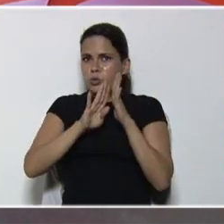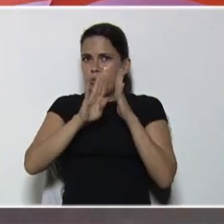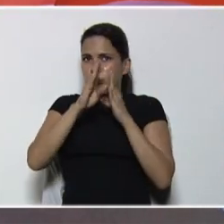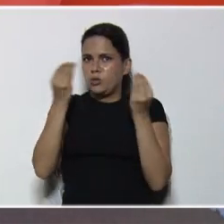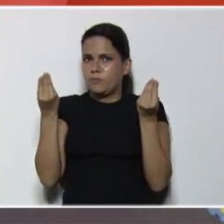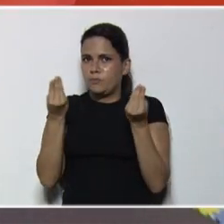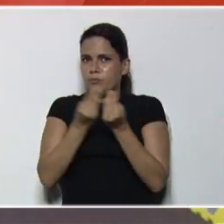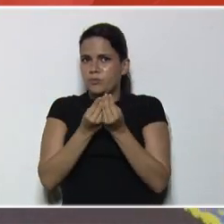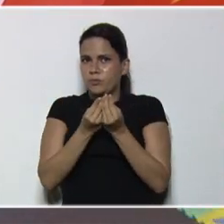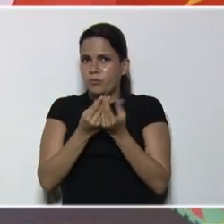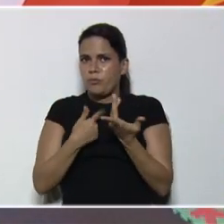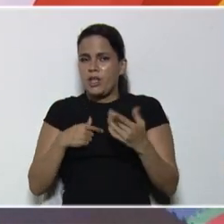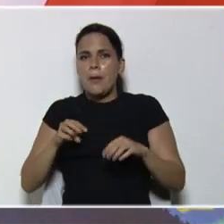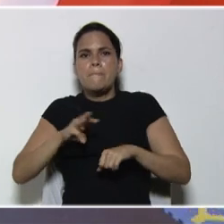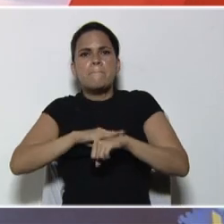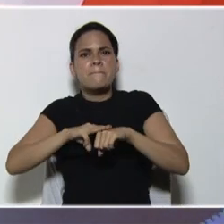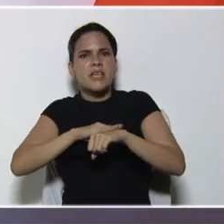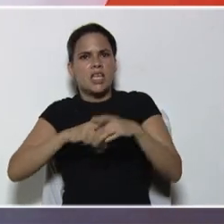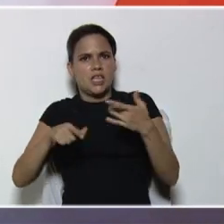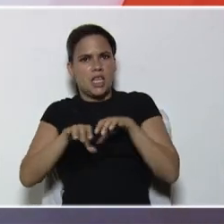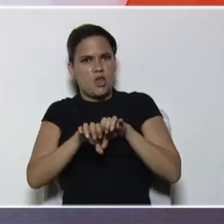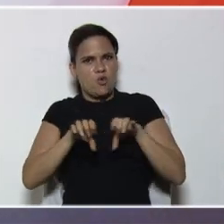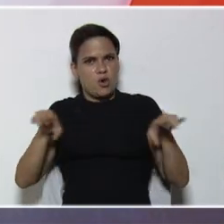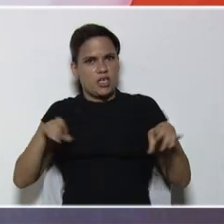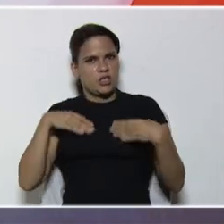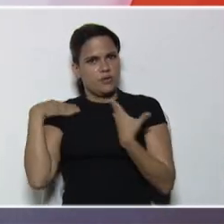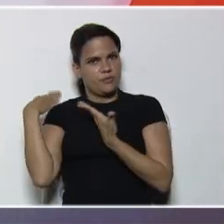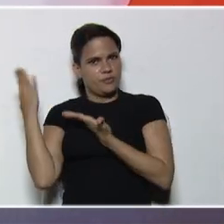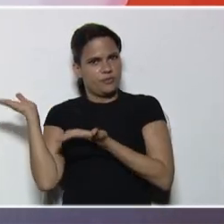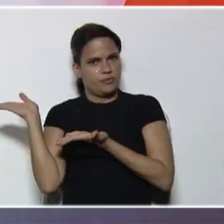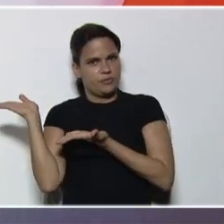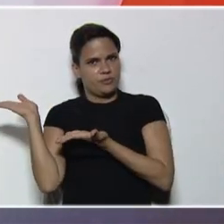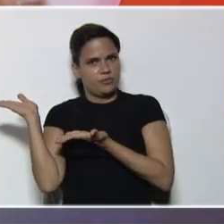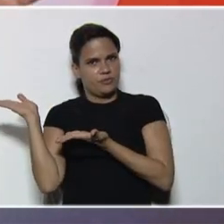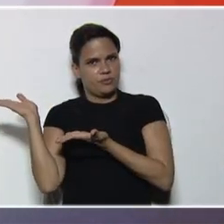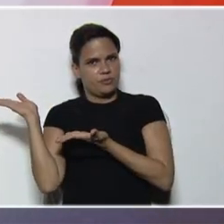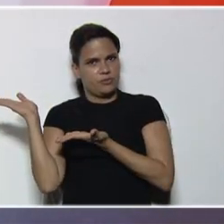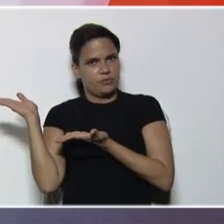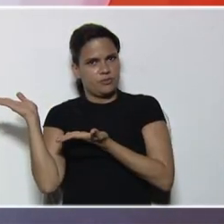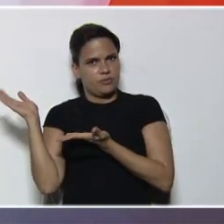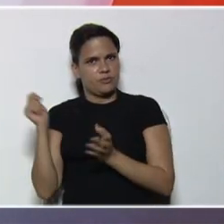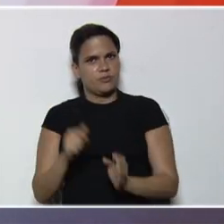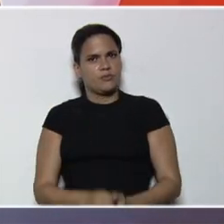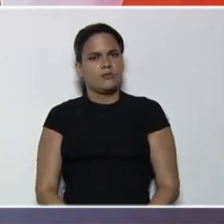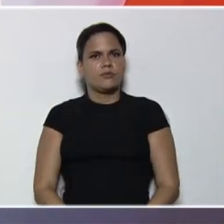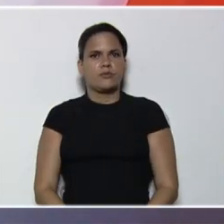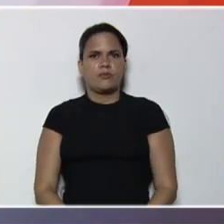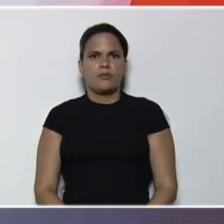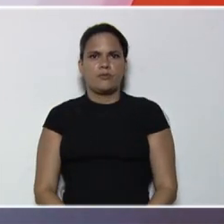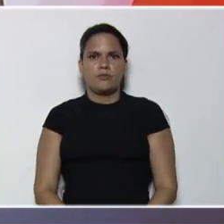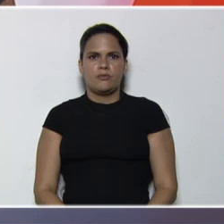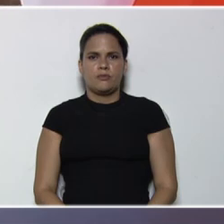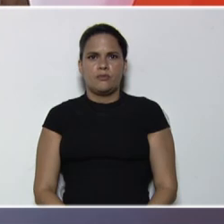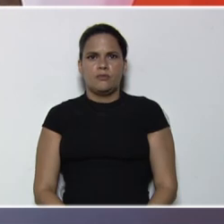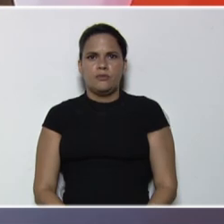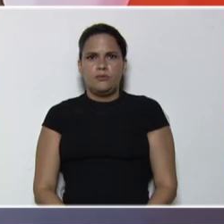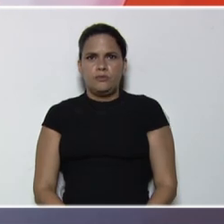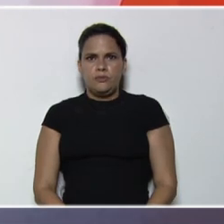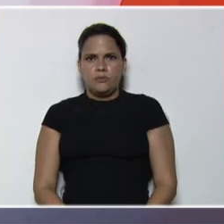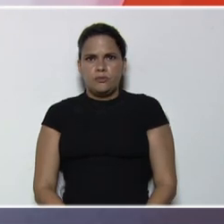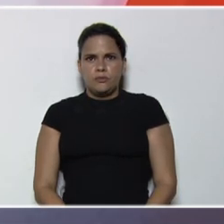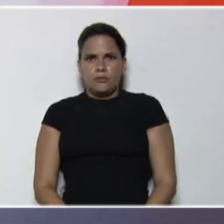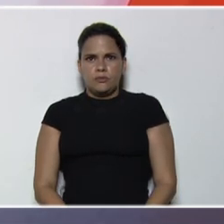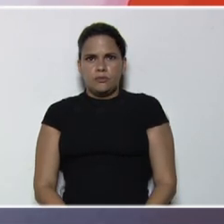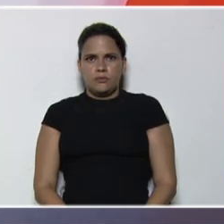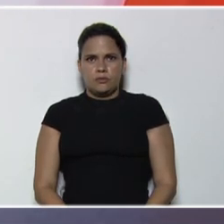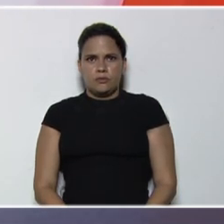conjunto, así que ingresen, en la página web, oficial del Ministerio, del Poder Popular, para la educación, que es, me.gov